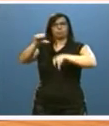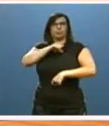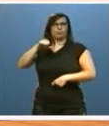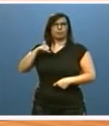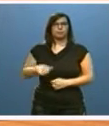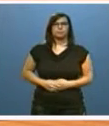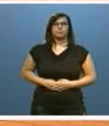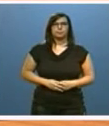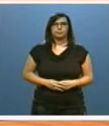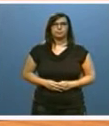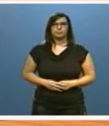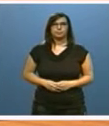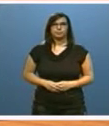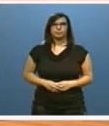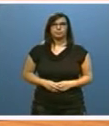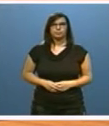líneas.